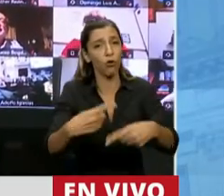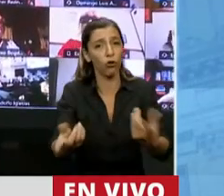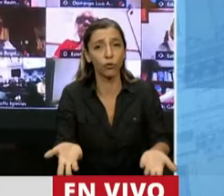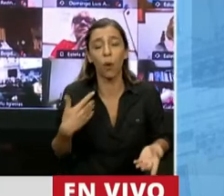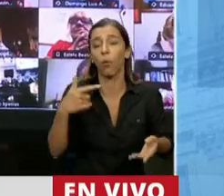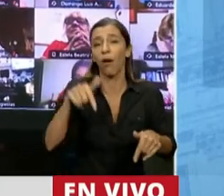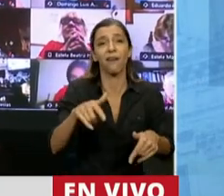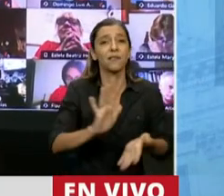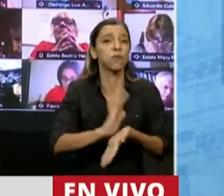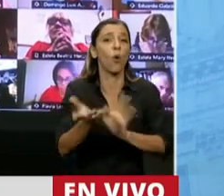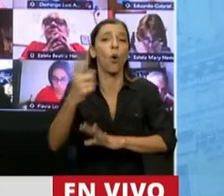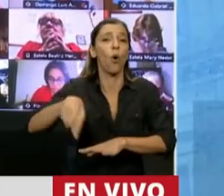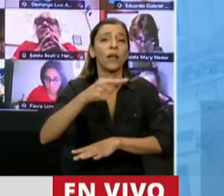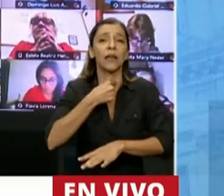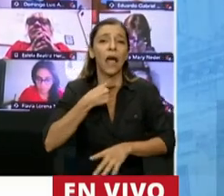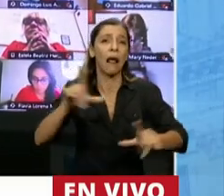seguir con el show.